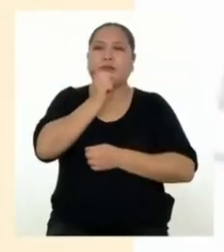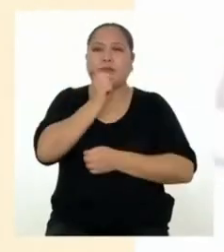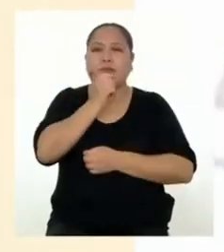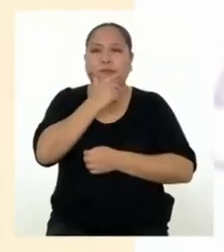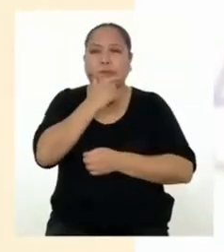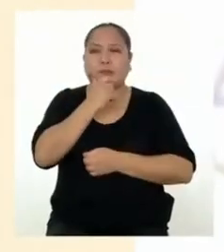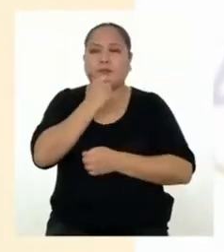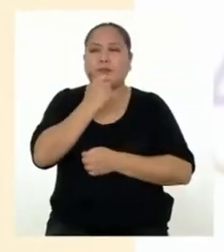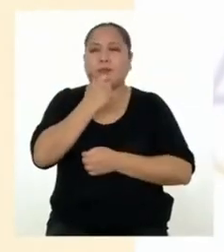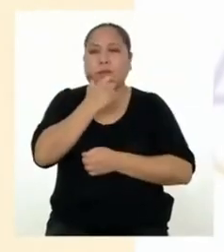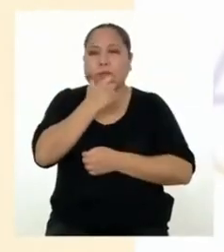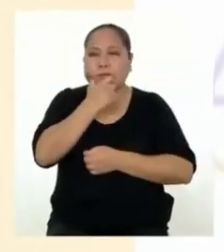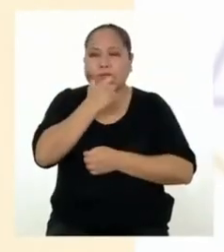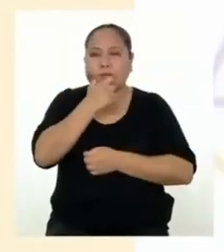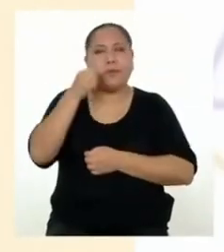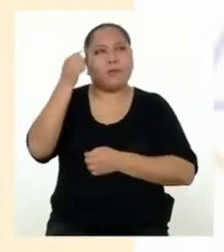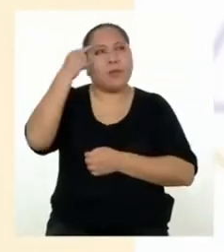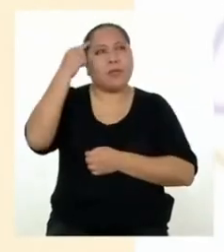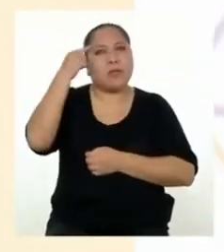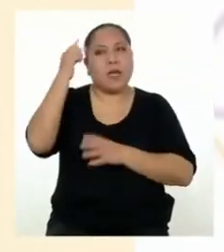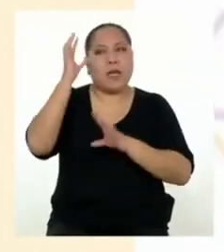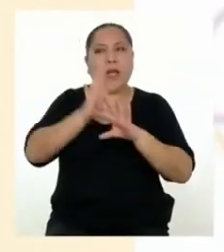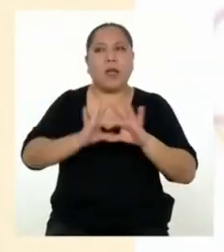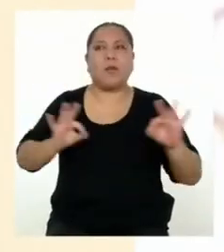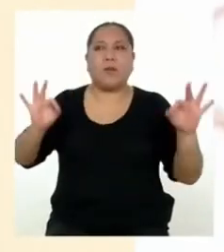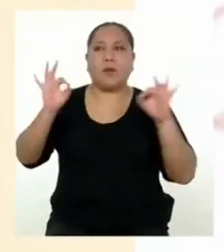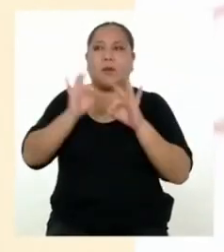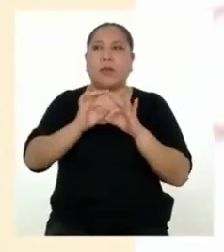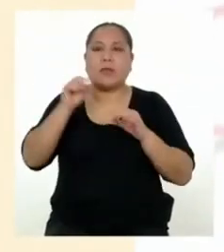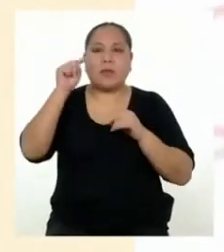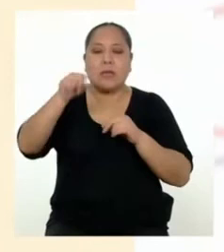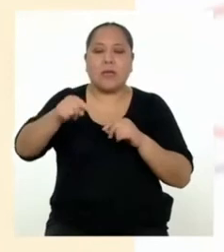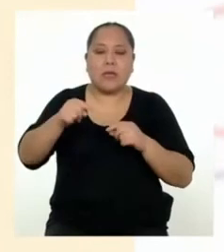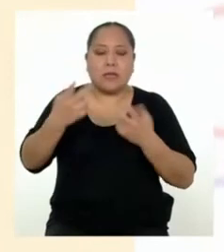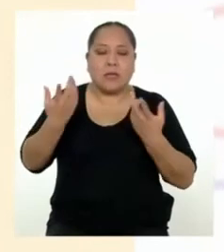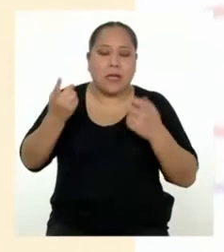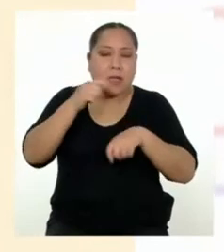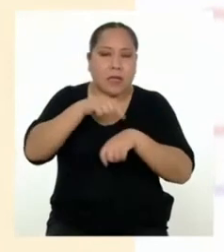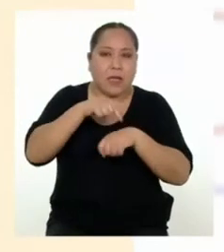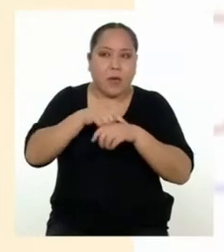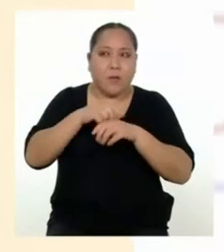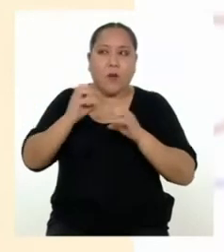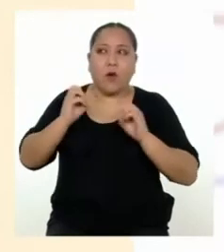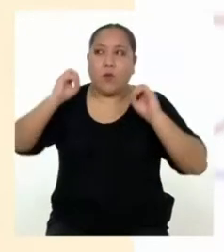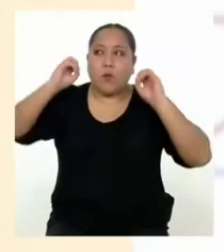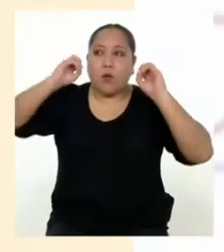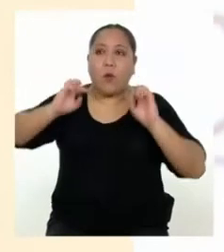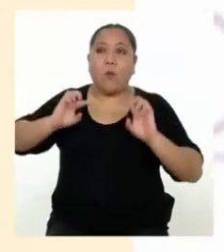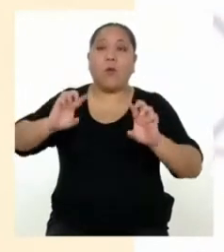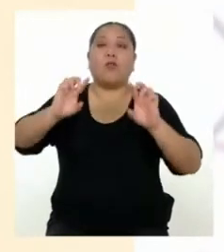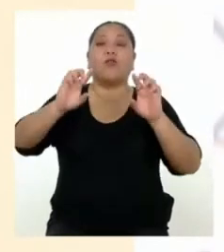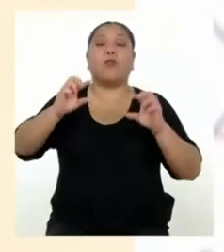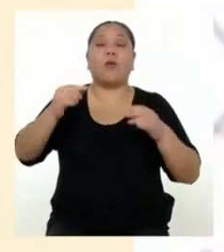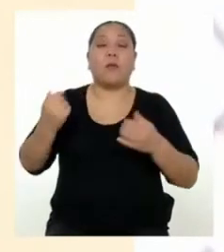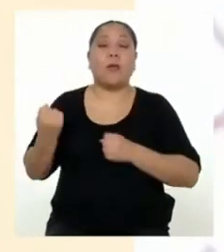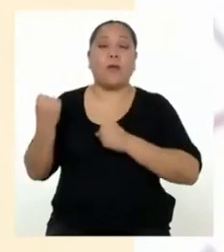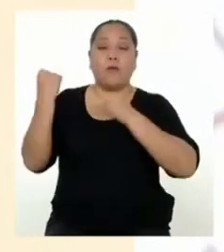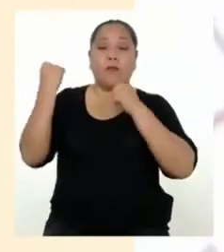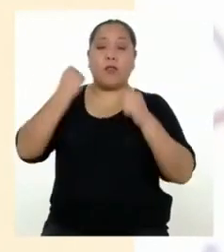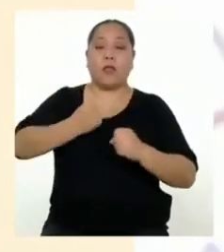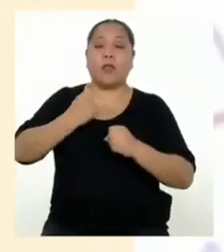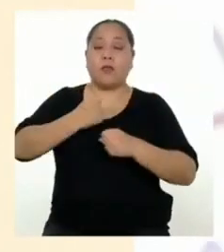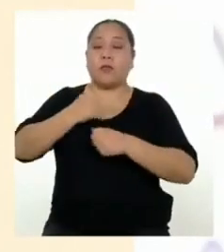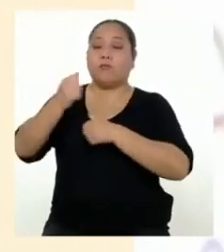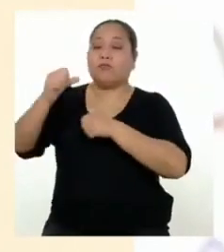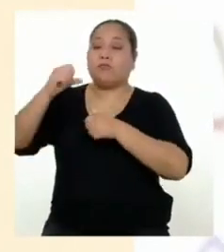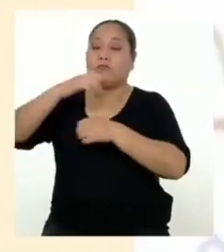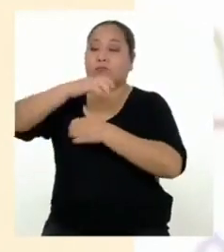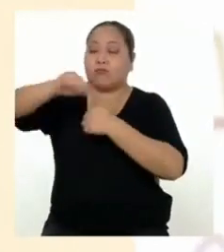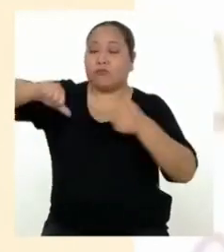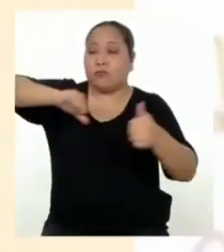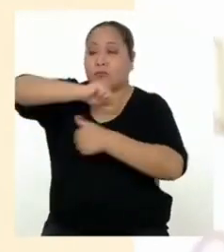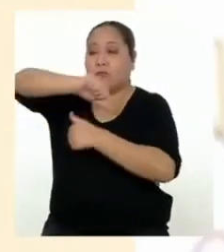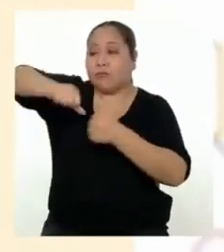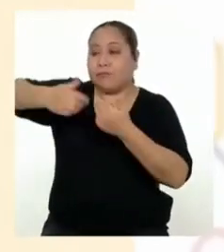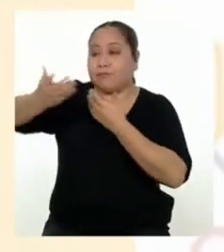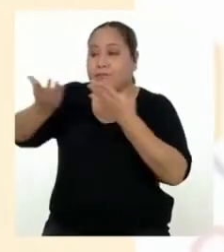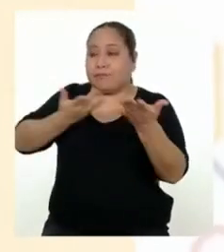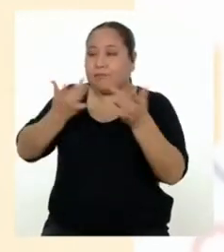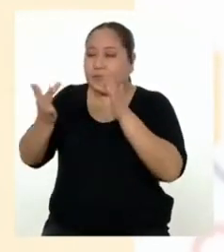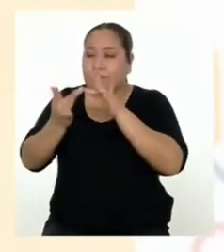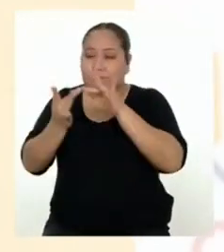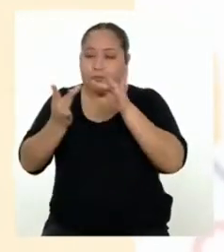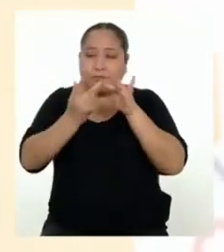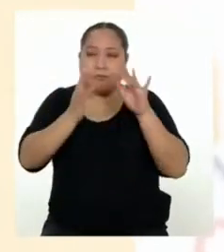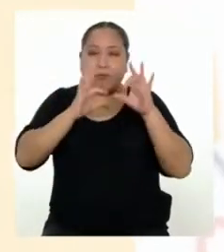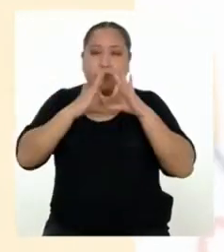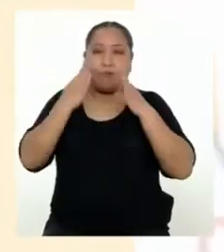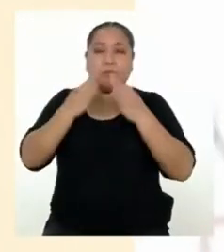Concluir en la importancia de ver este contexto como una oportunidad para fortalecer los vínculos con la familia. Claro que sí,